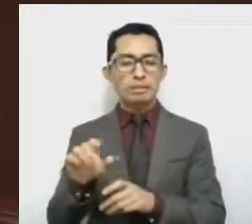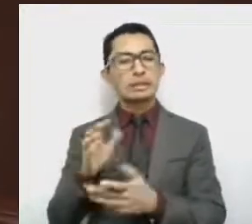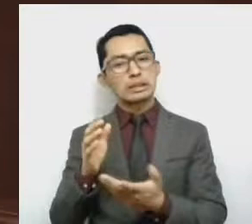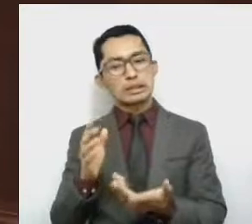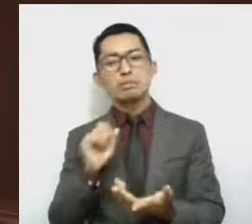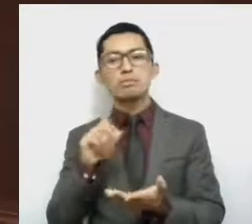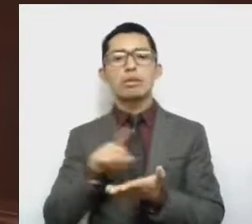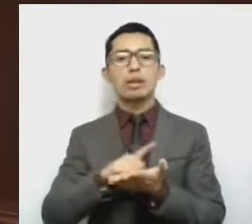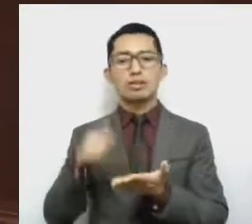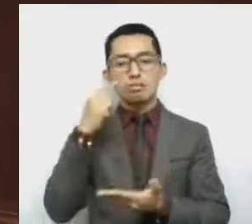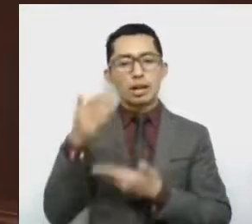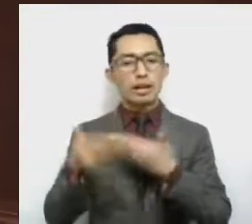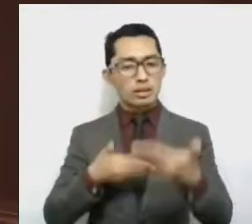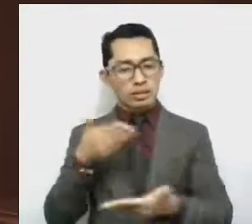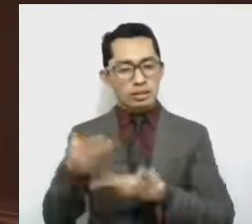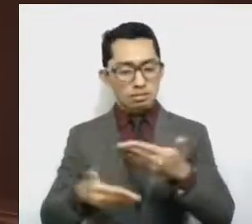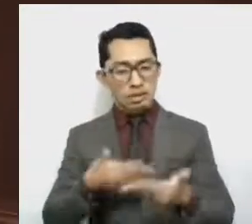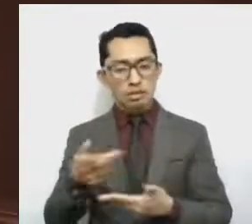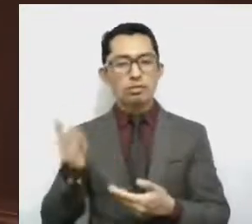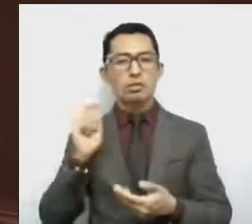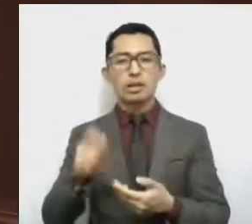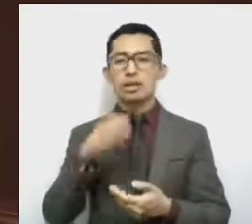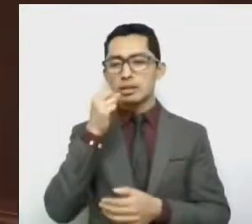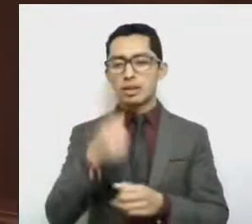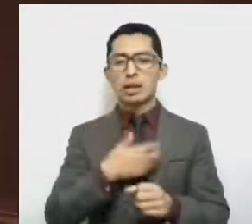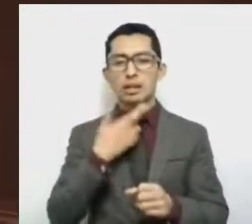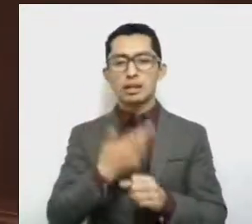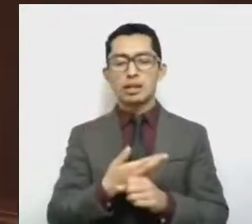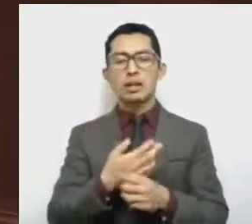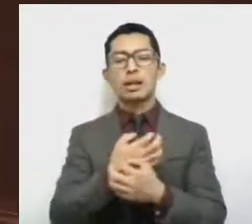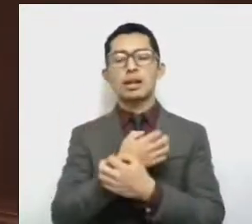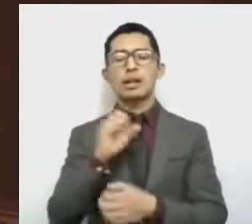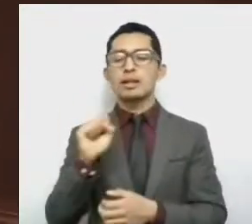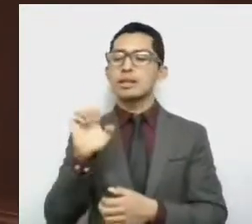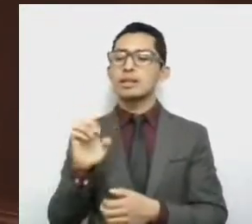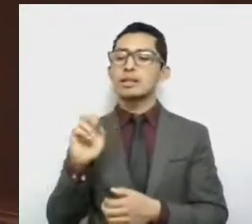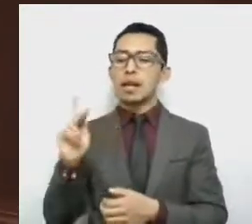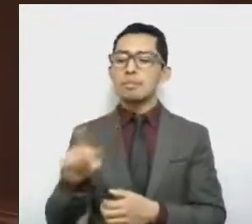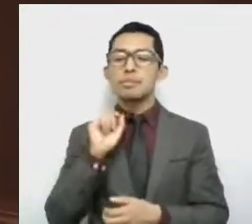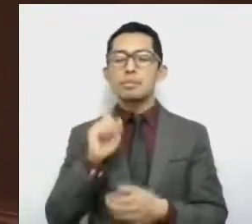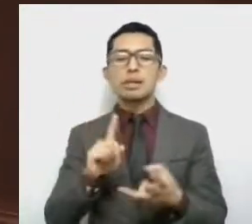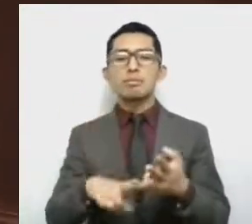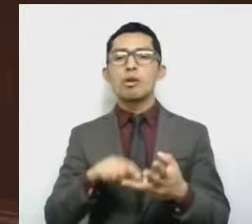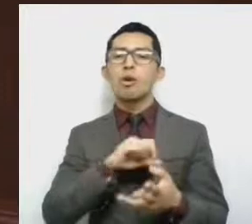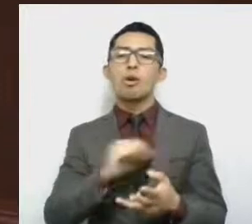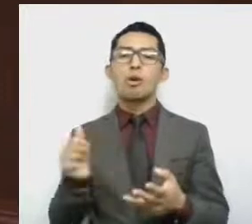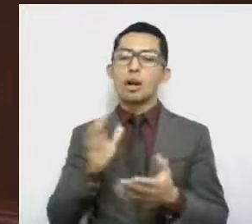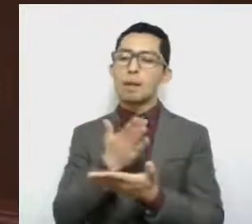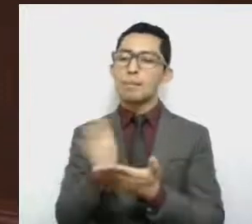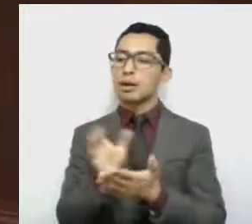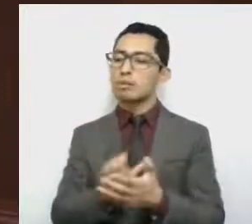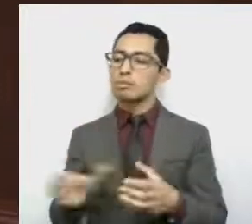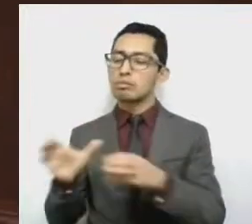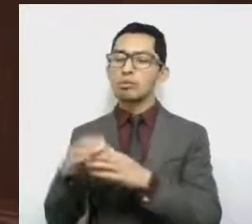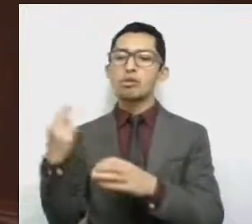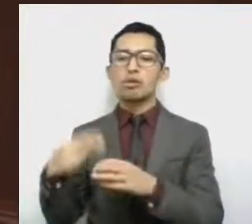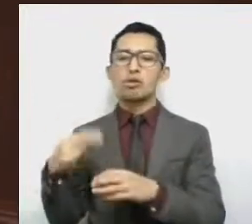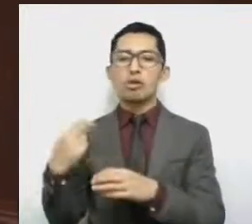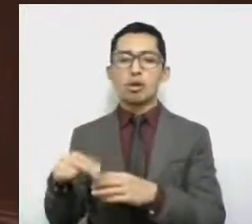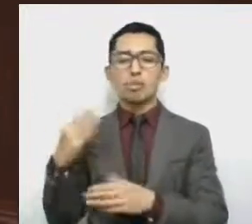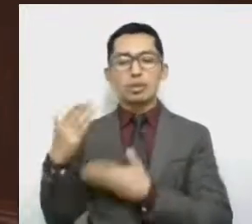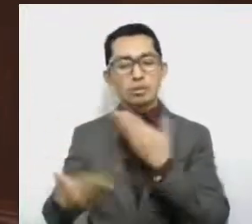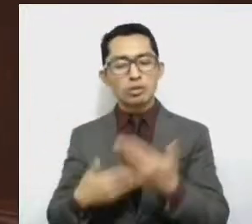servicios prestados por la Secretaría de Educación y el organismo descentralizado denominado Servicios